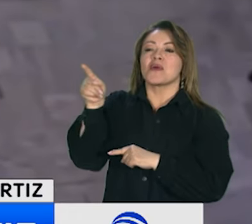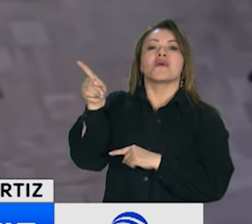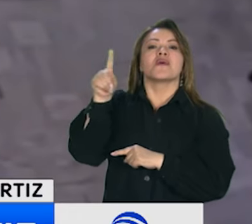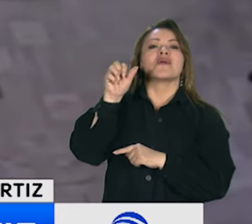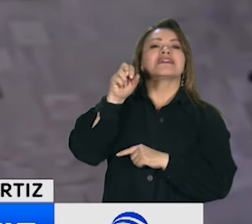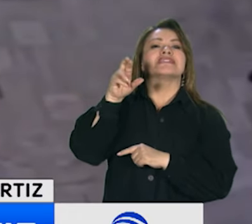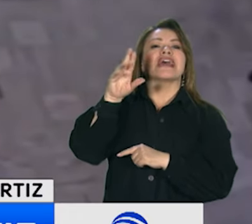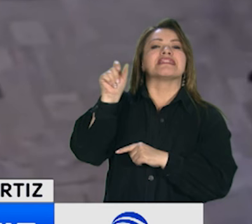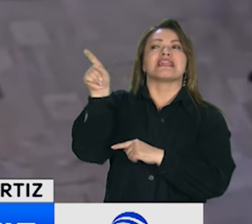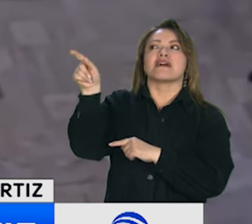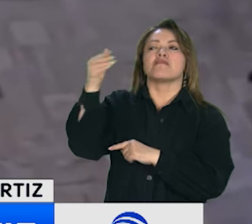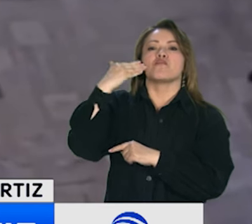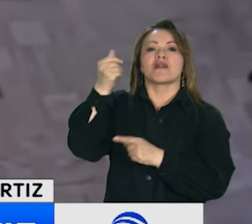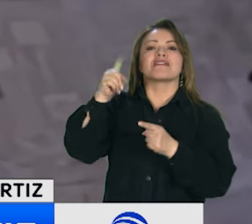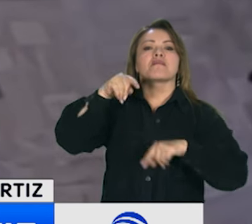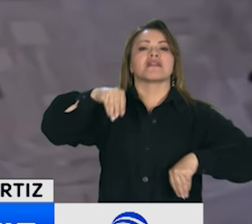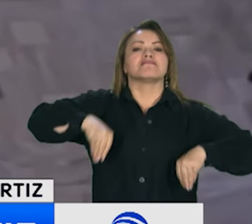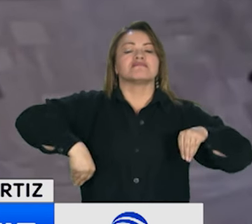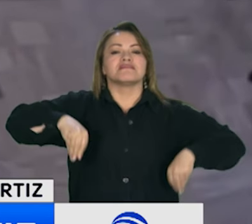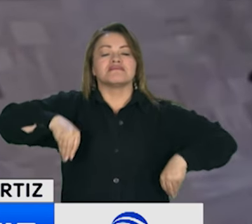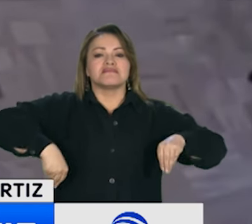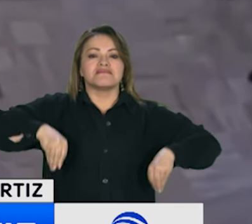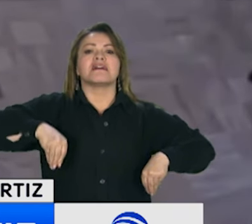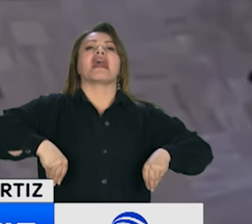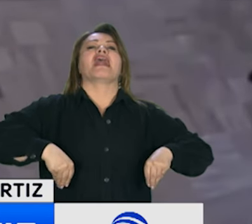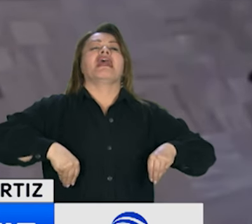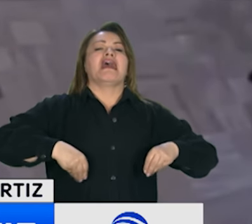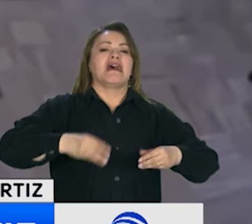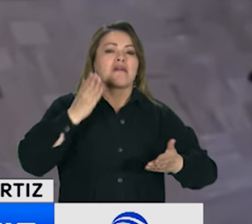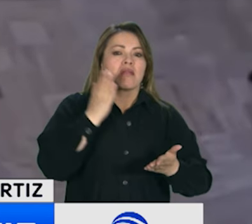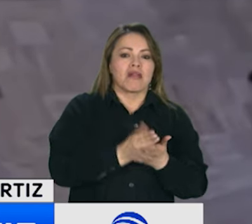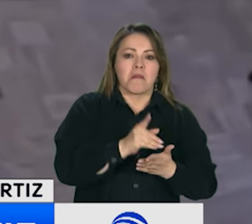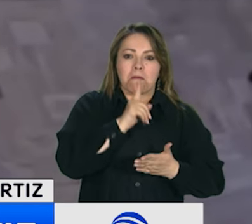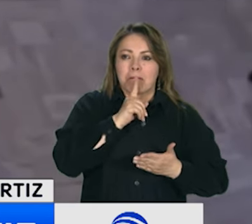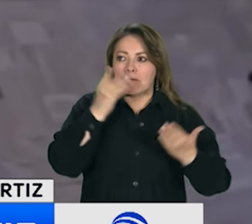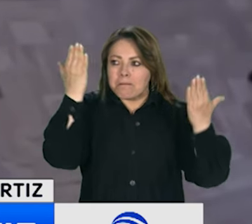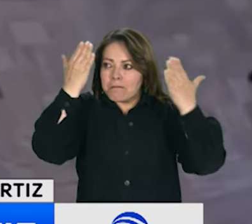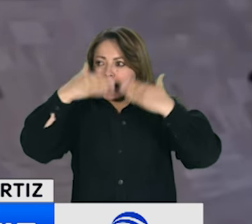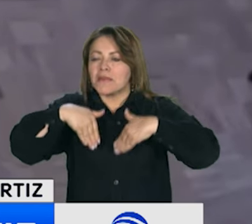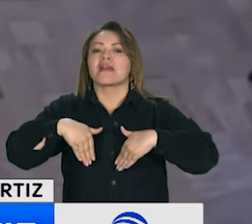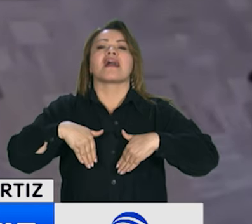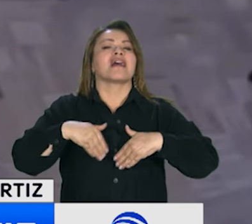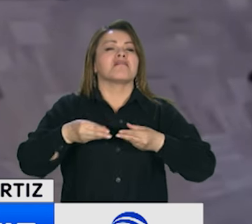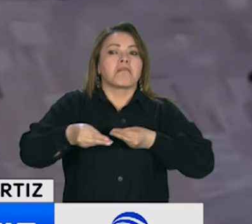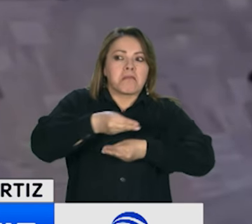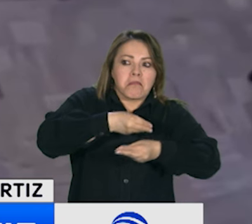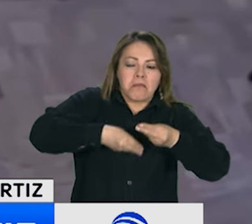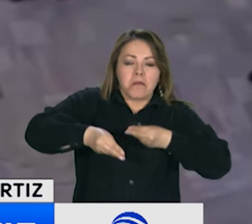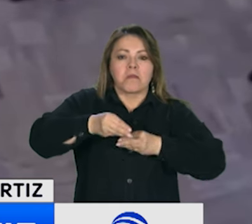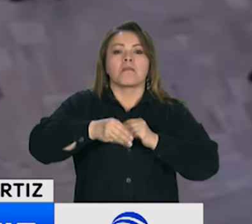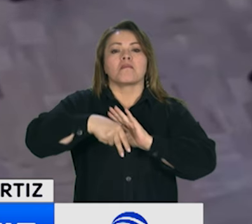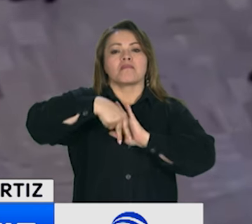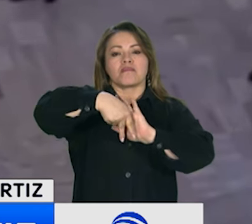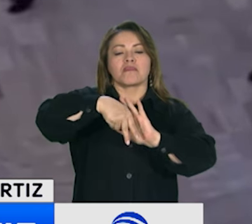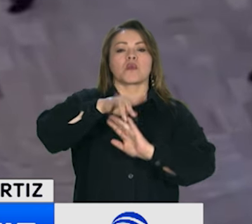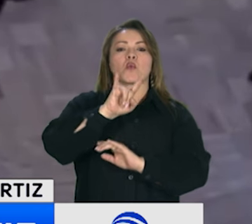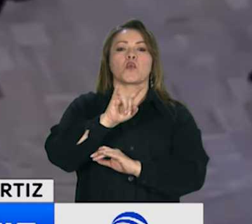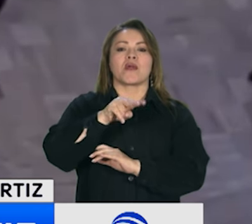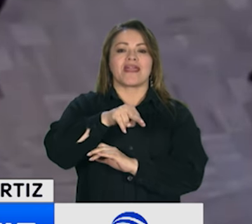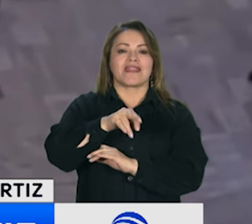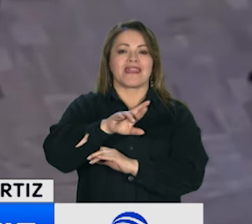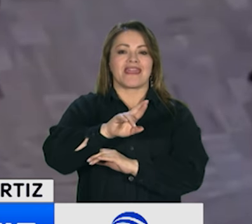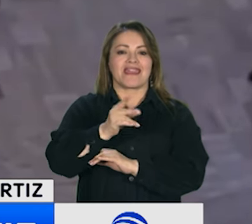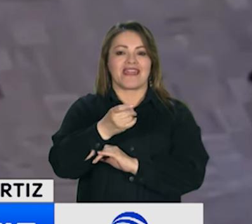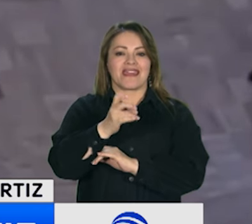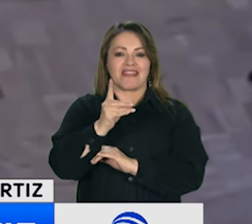escándalo de corrupción de la Unidad Nacional para la Gestión del Riesgo de Desastres. Pues una de ellas tiene que ver con una reunión que se